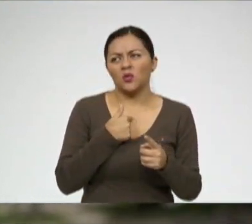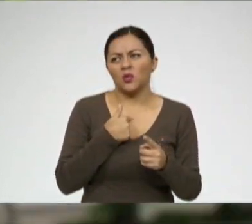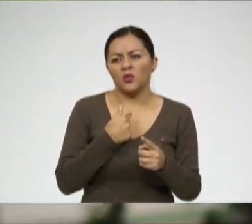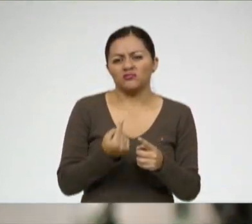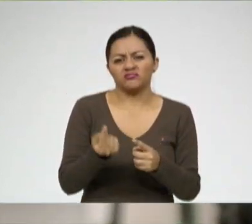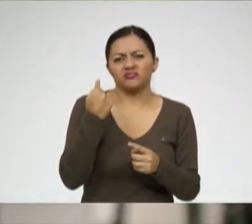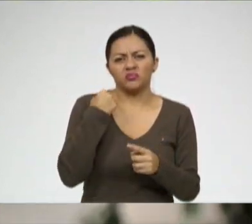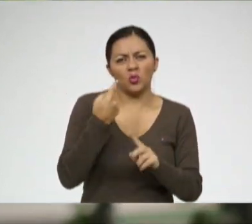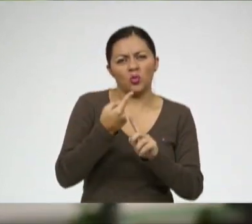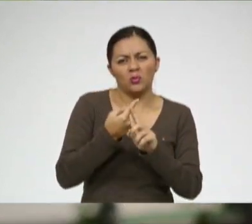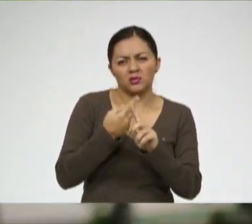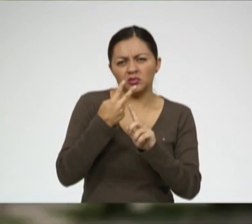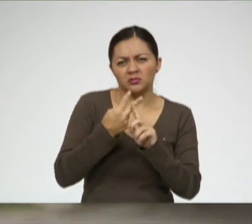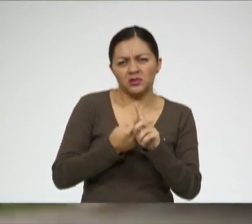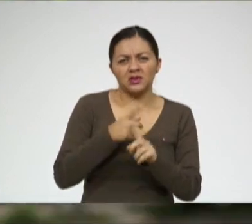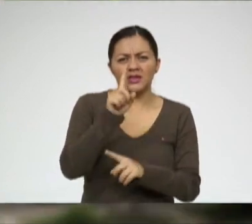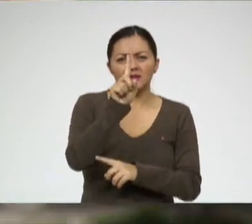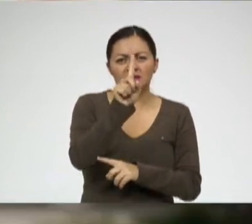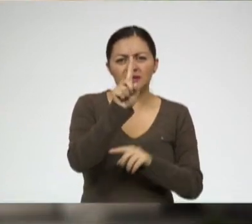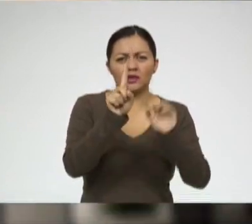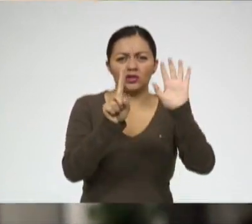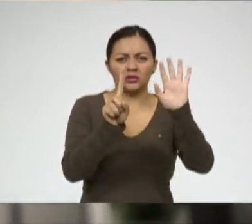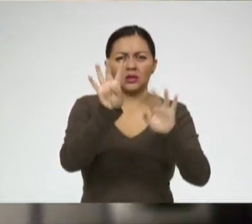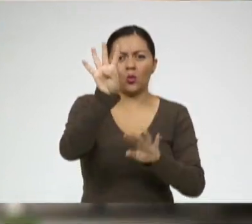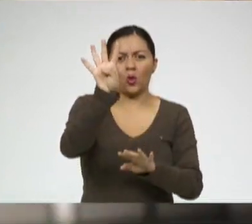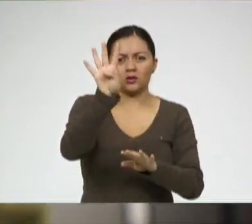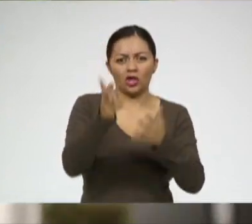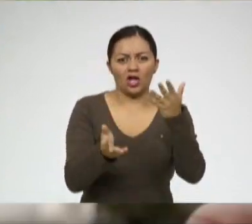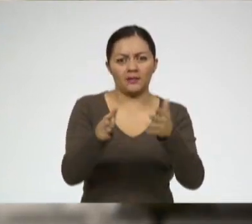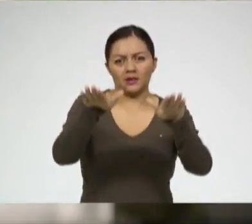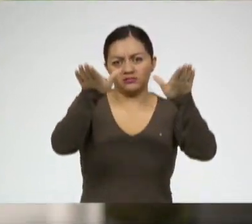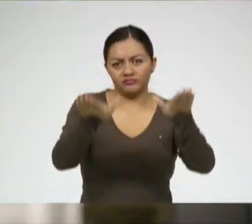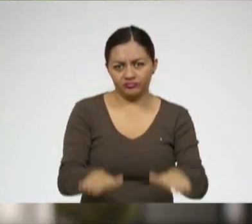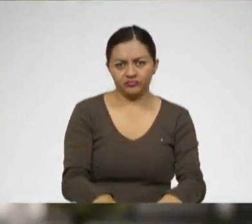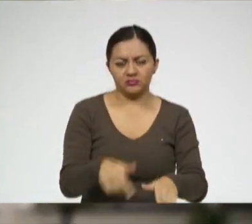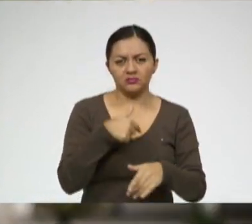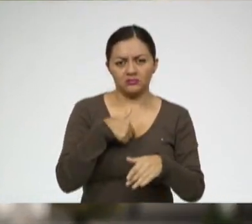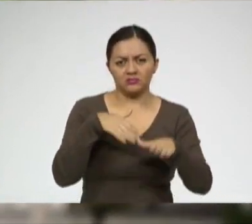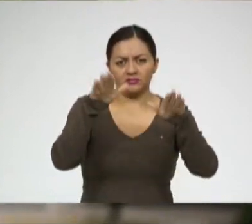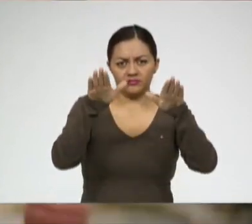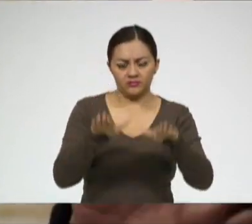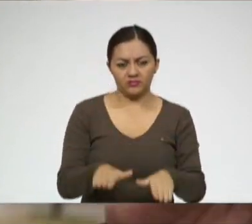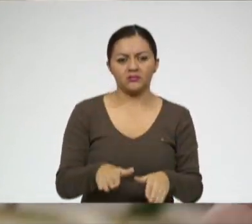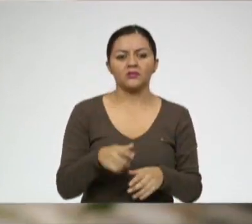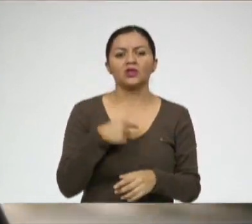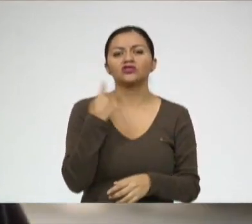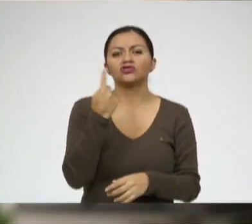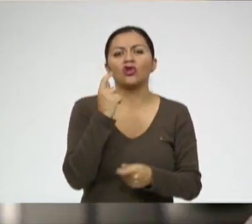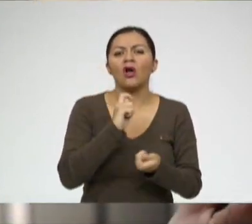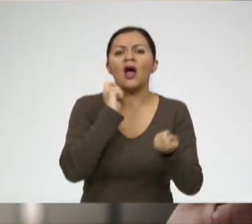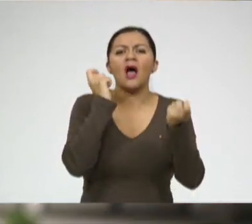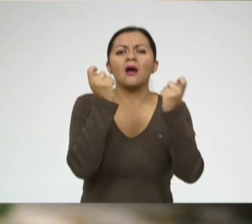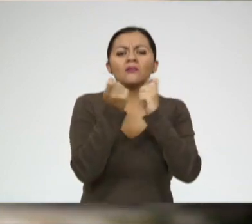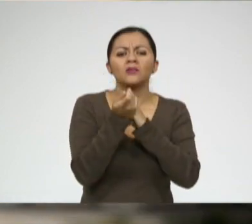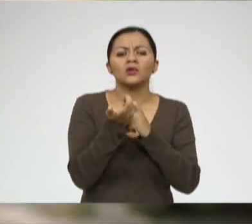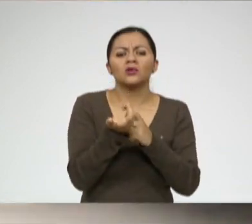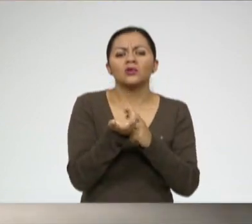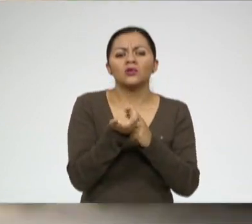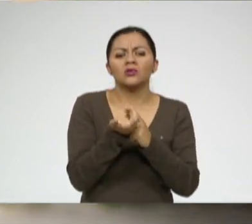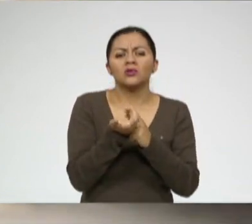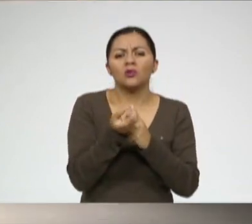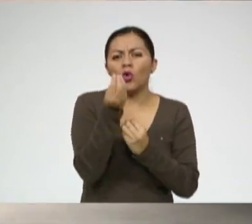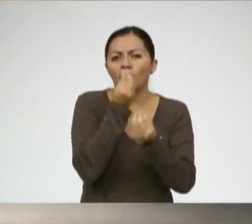hace unos meses había bajado 264 libras y solo a punta de cambios de